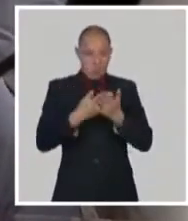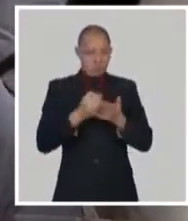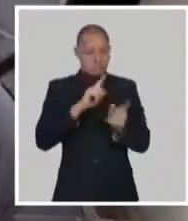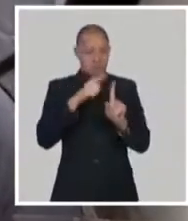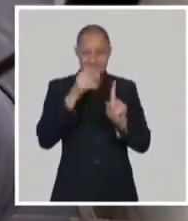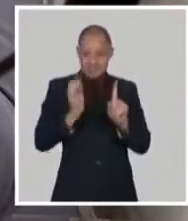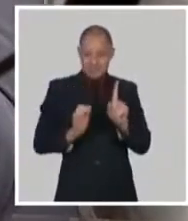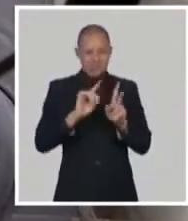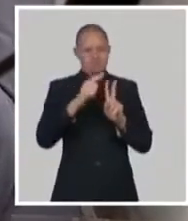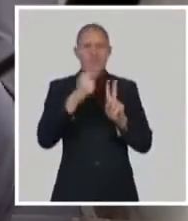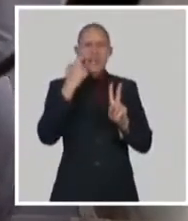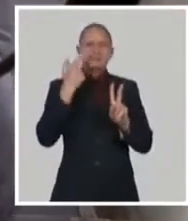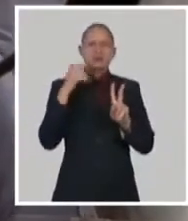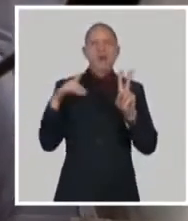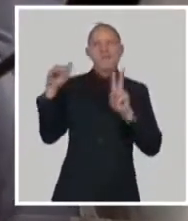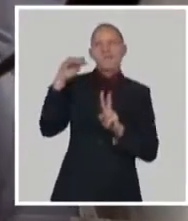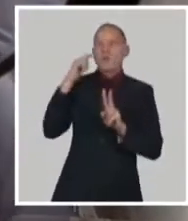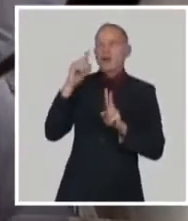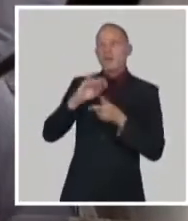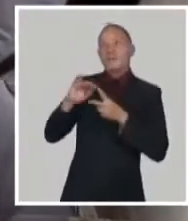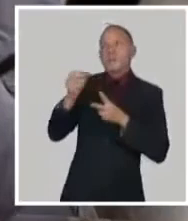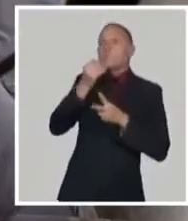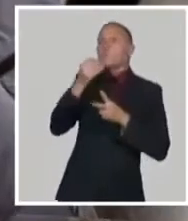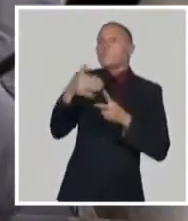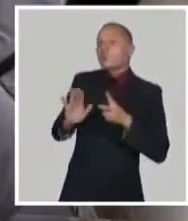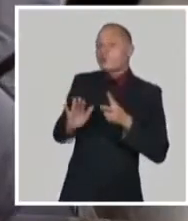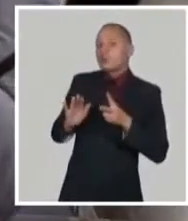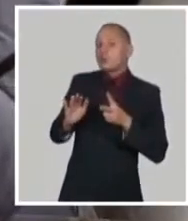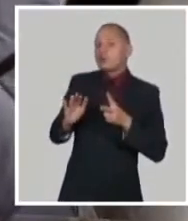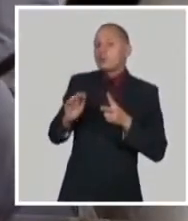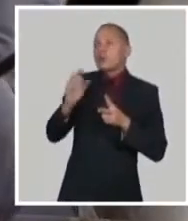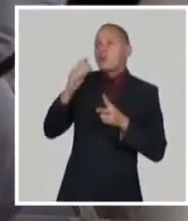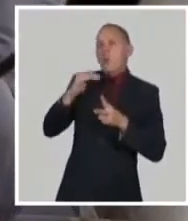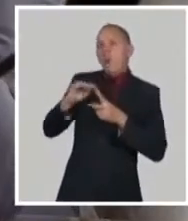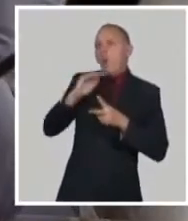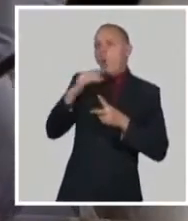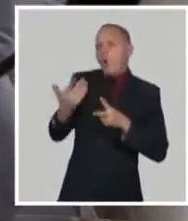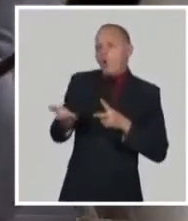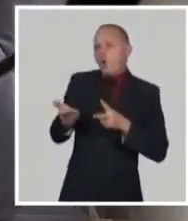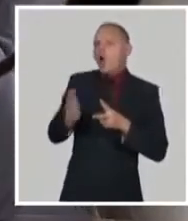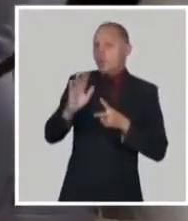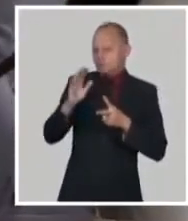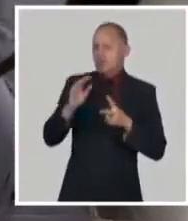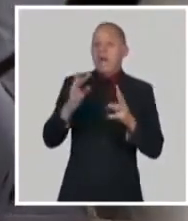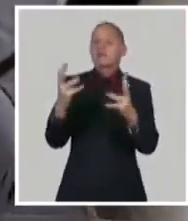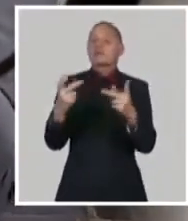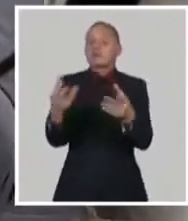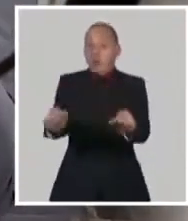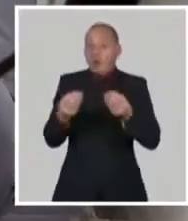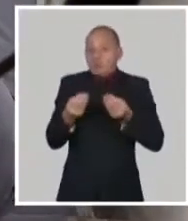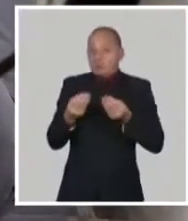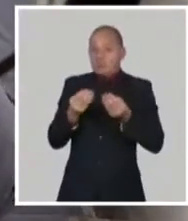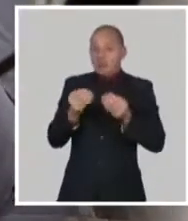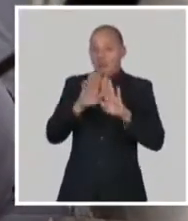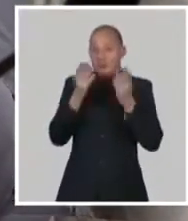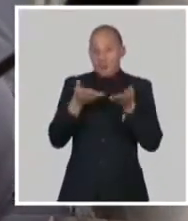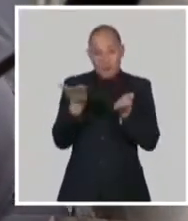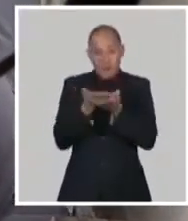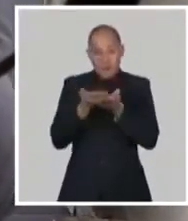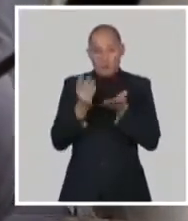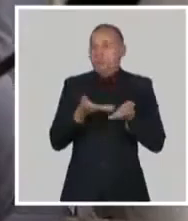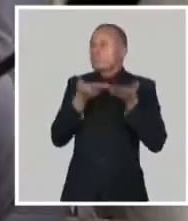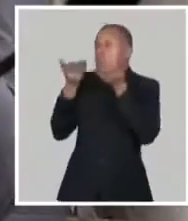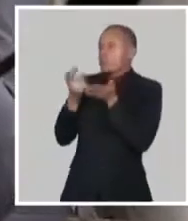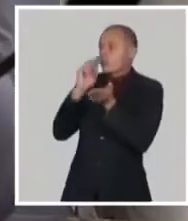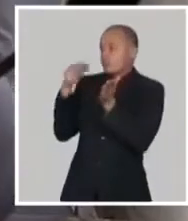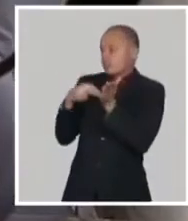más posible a esos requerimientos con la extensión que vayamos a ir haciendo de la vacuna. Ese es un segundo elemento. El tercero es tener en cuenta la emergencia